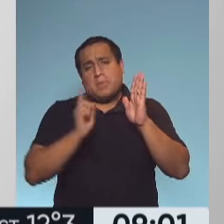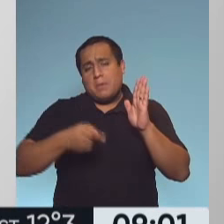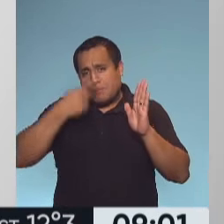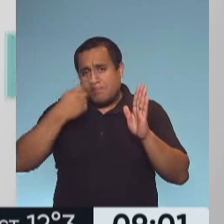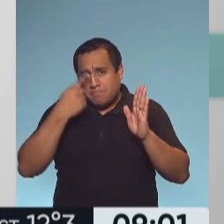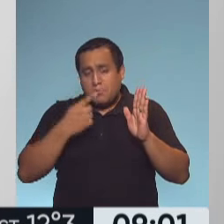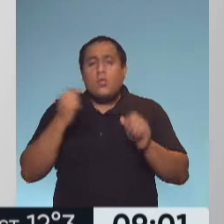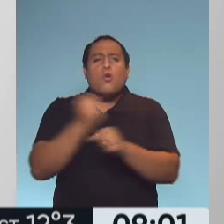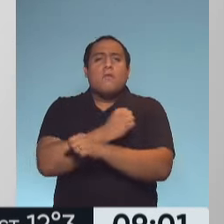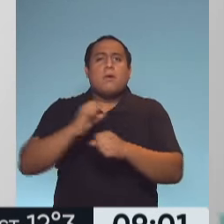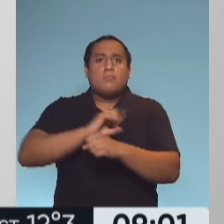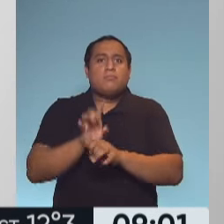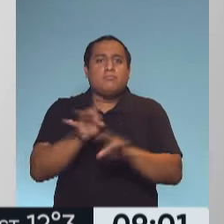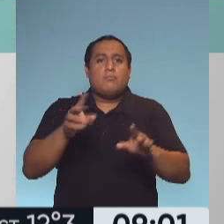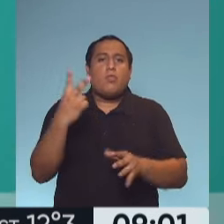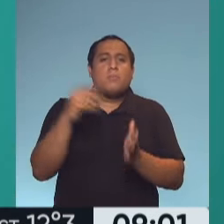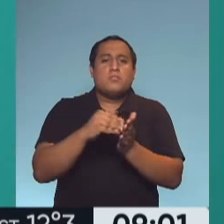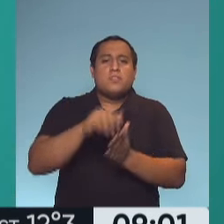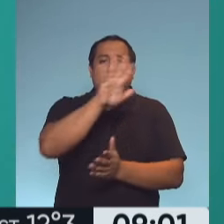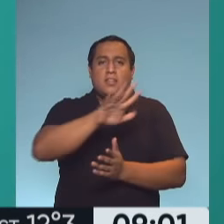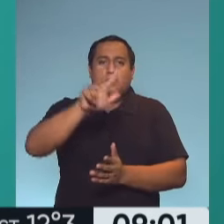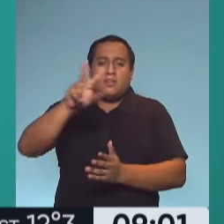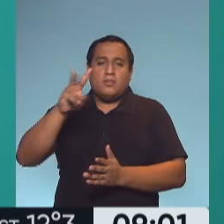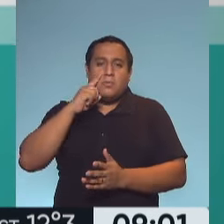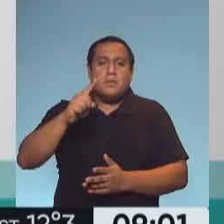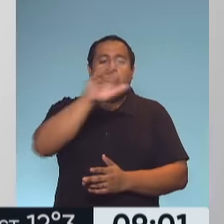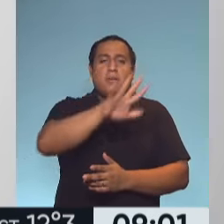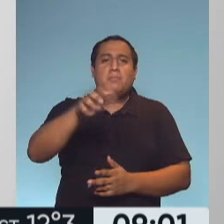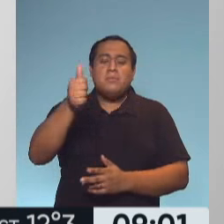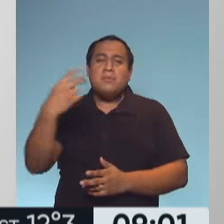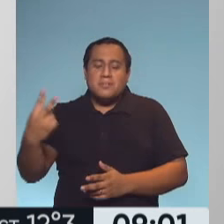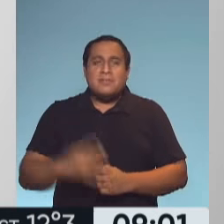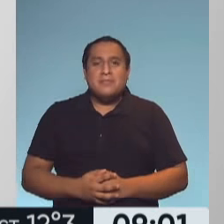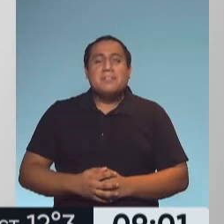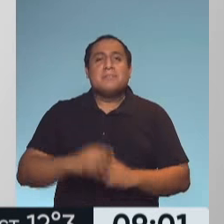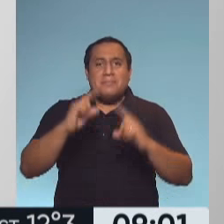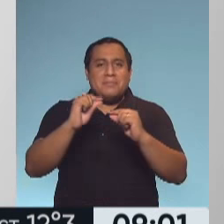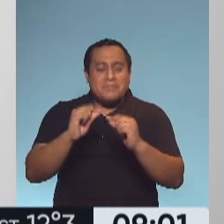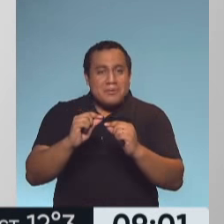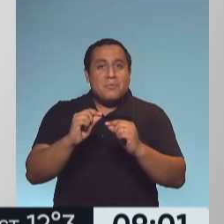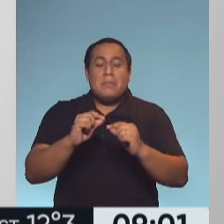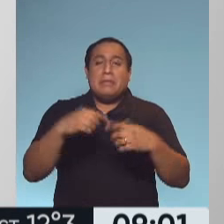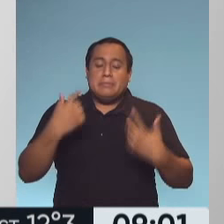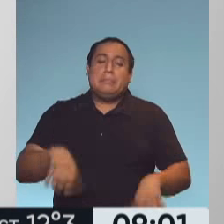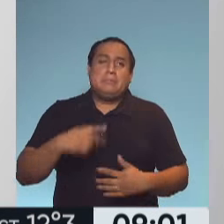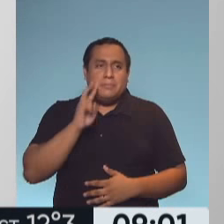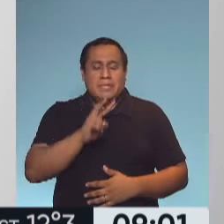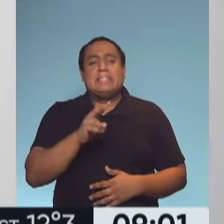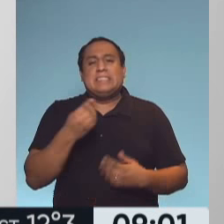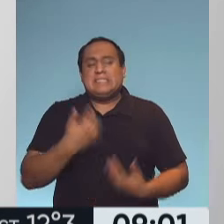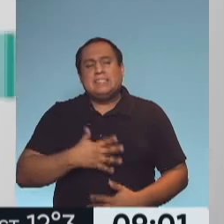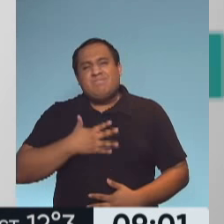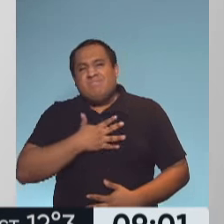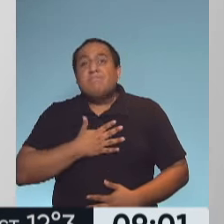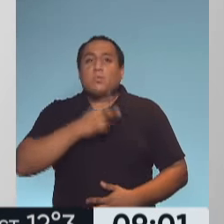los casos confirmados ascienden a 2.532.562. Un número que, como siempre decimos, nos entristece, es el de